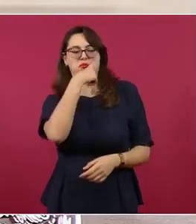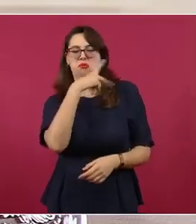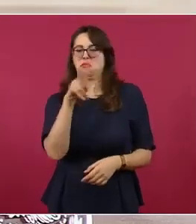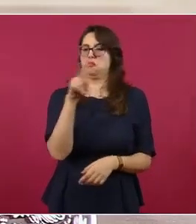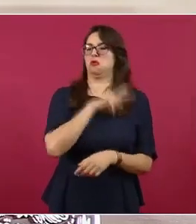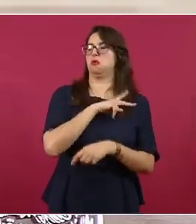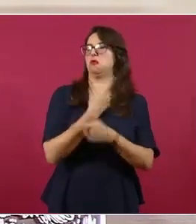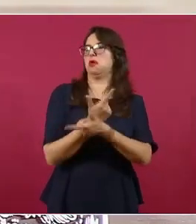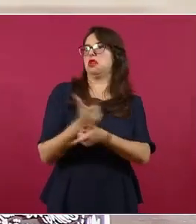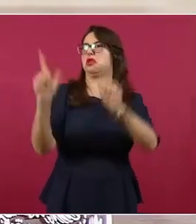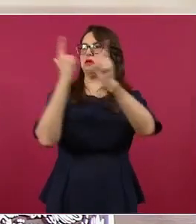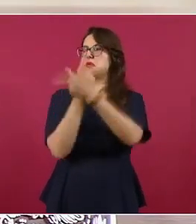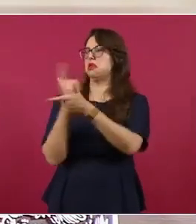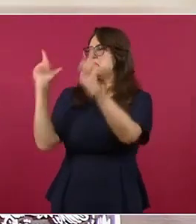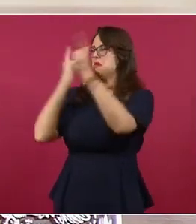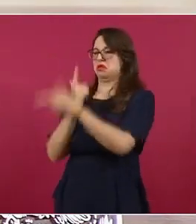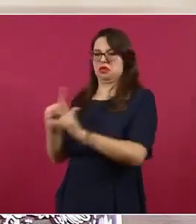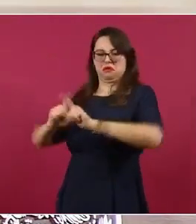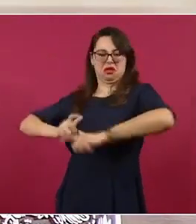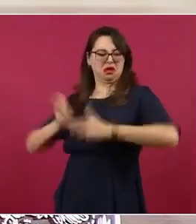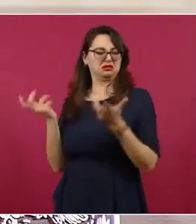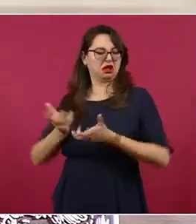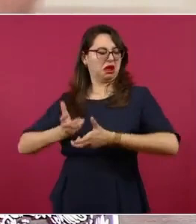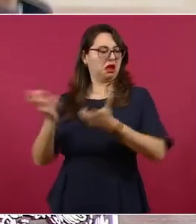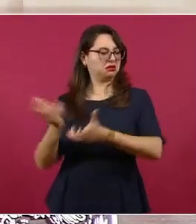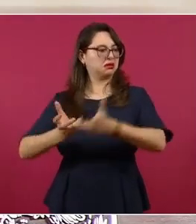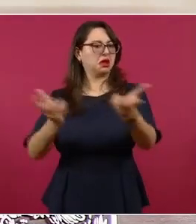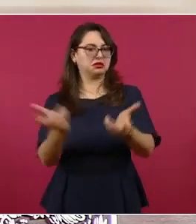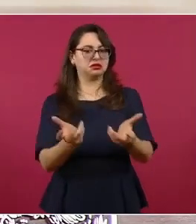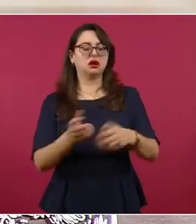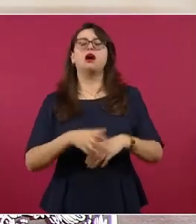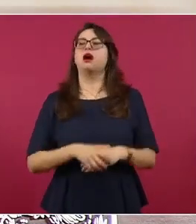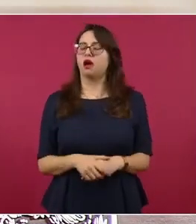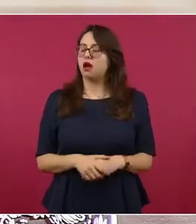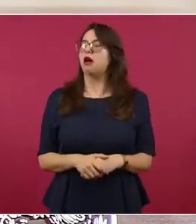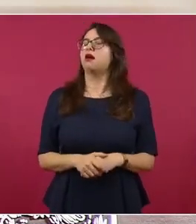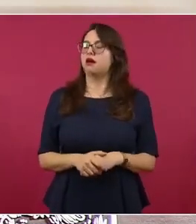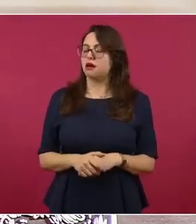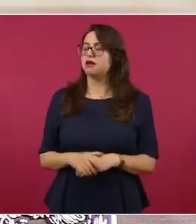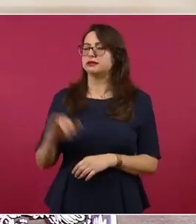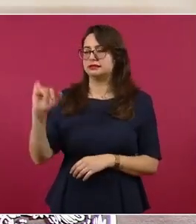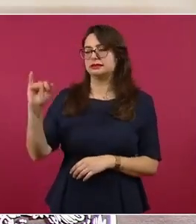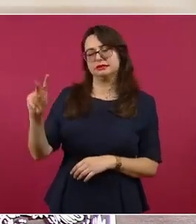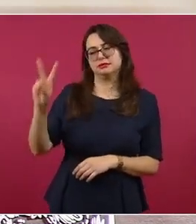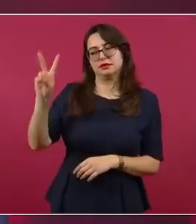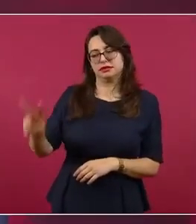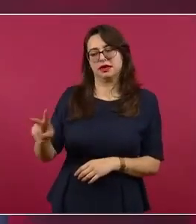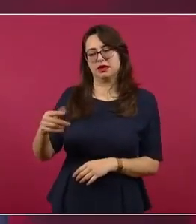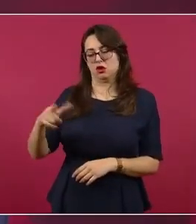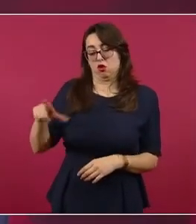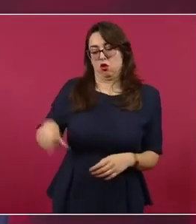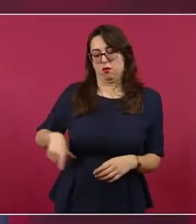desde luego que un juez tiene que actuar con autonomía, pero con apego a la ley.